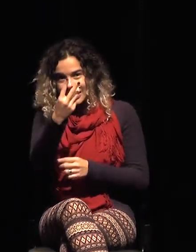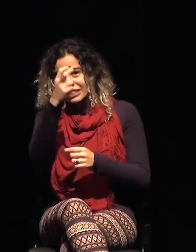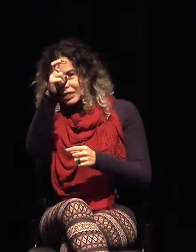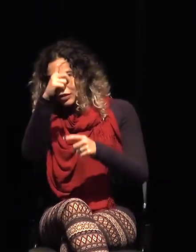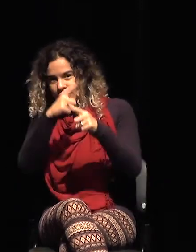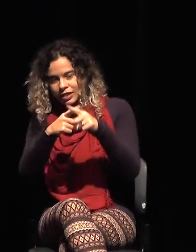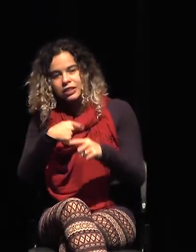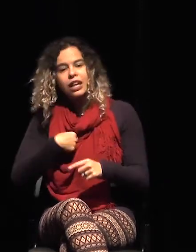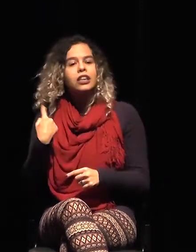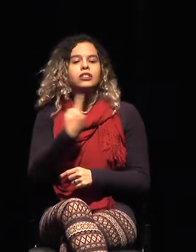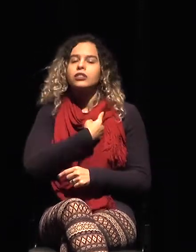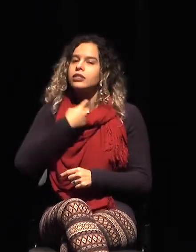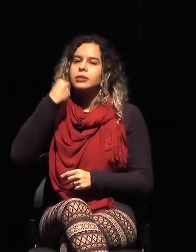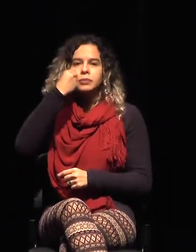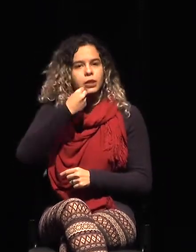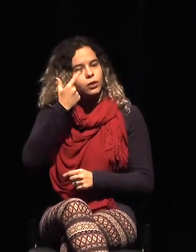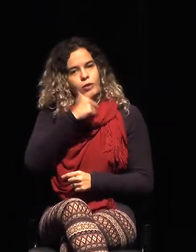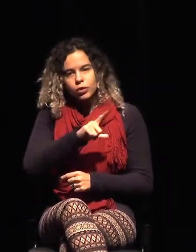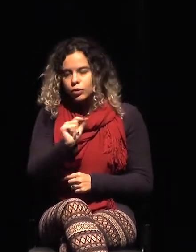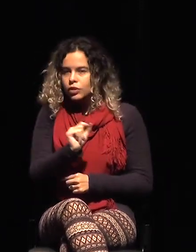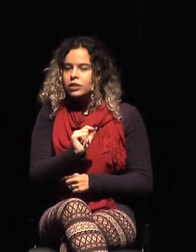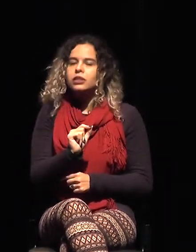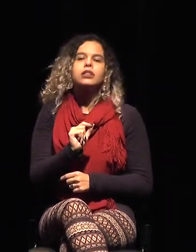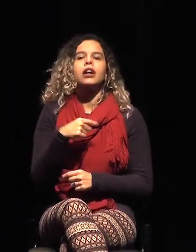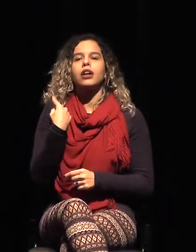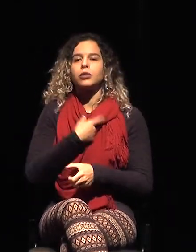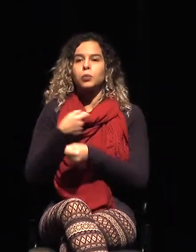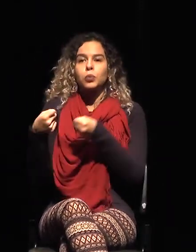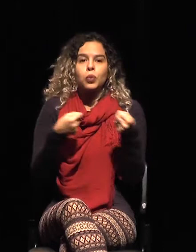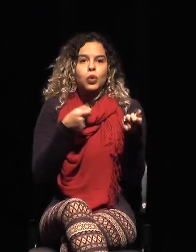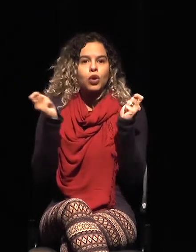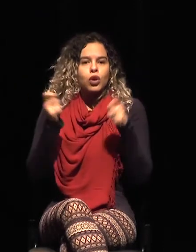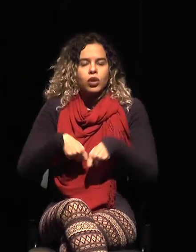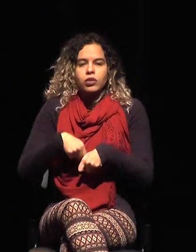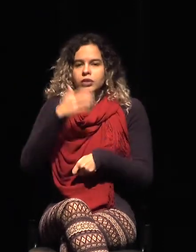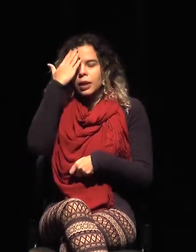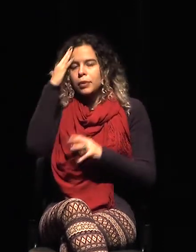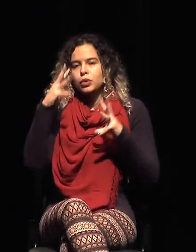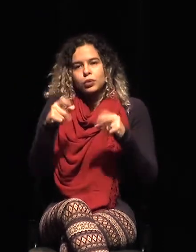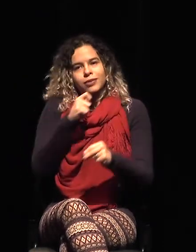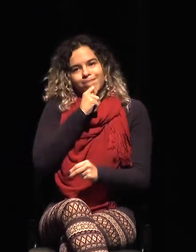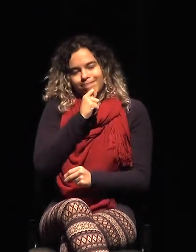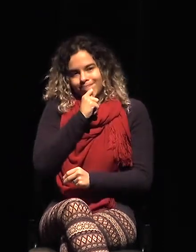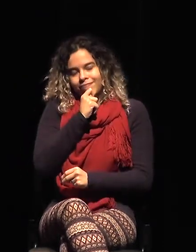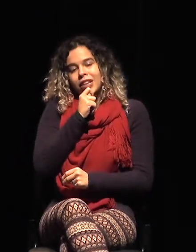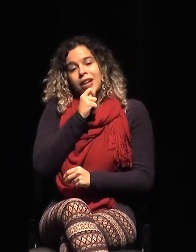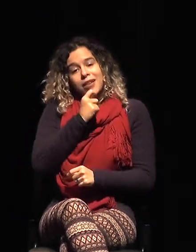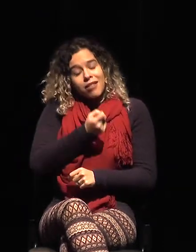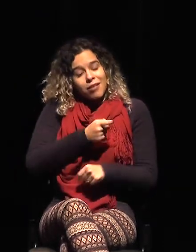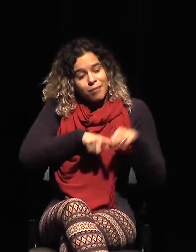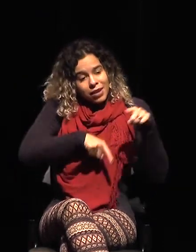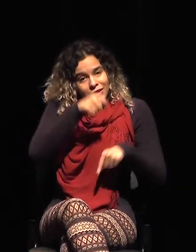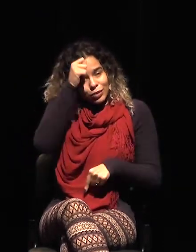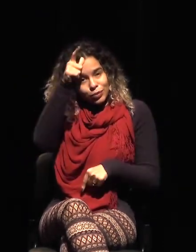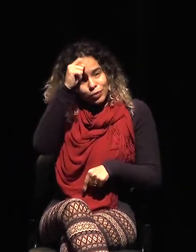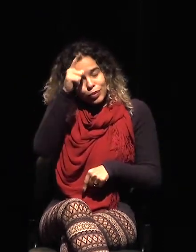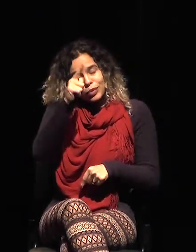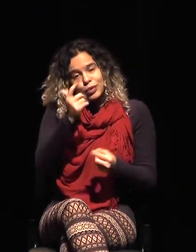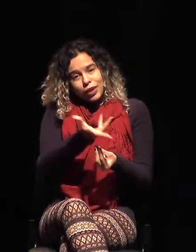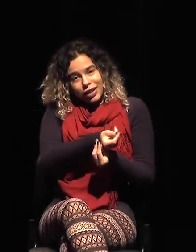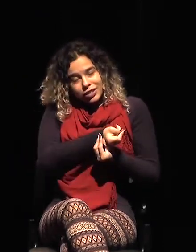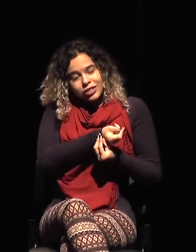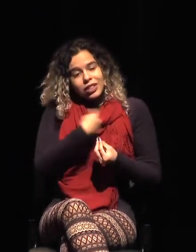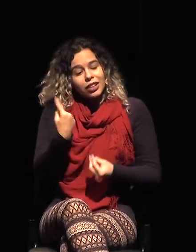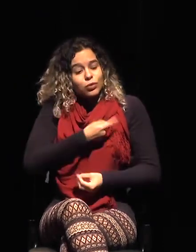tan poderosos, no conocemos todo. Y que los bienes culturales, pues tampoco sabemos tanto. Vamos a ir aprendiendo con todos.